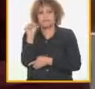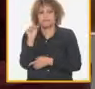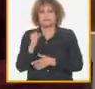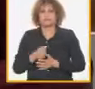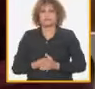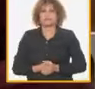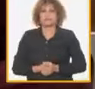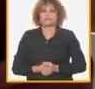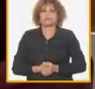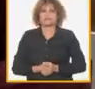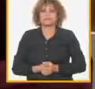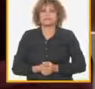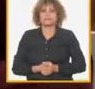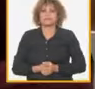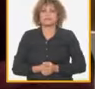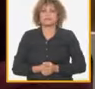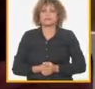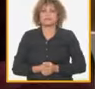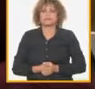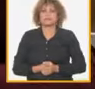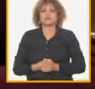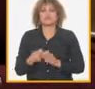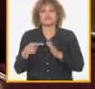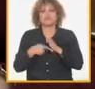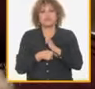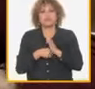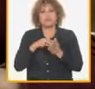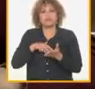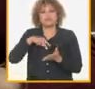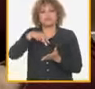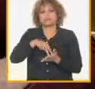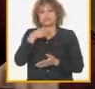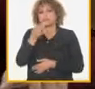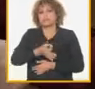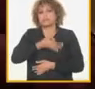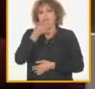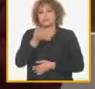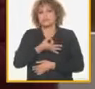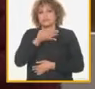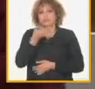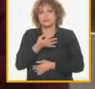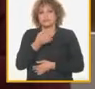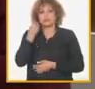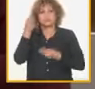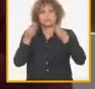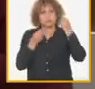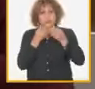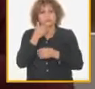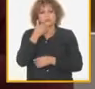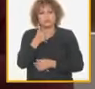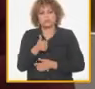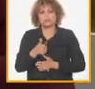y amplia intervención con un razonamiento que